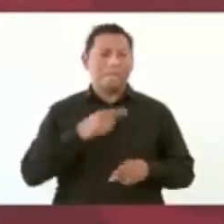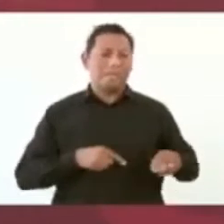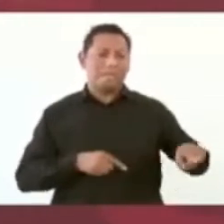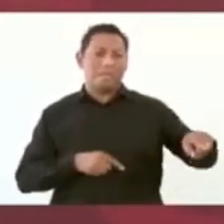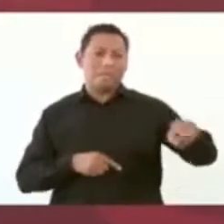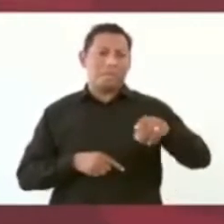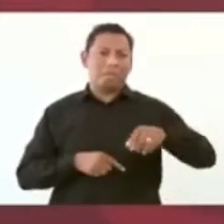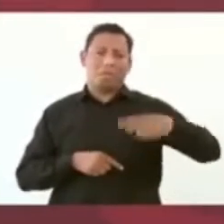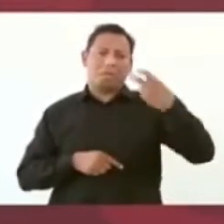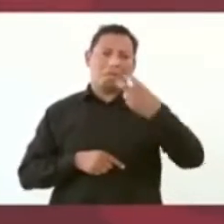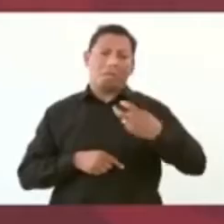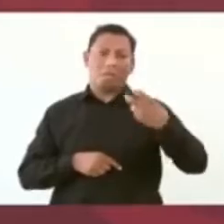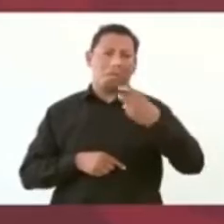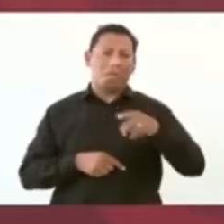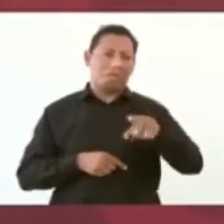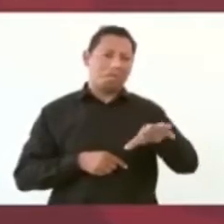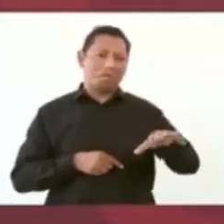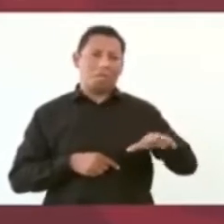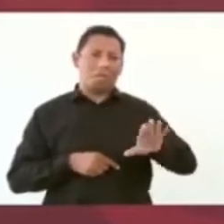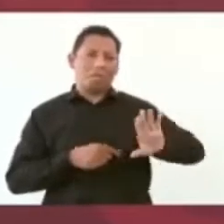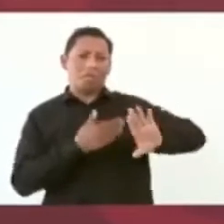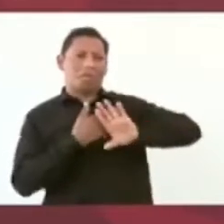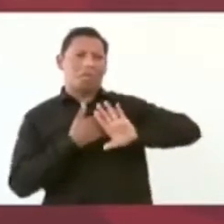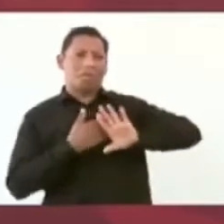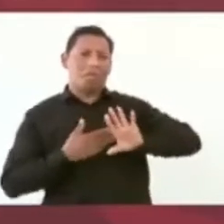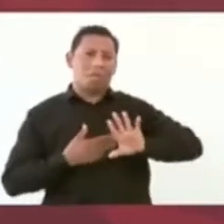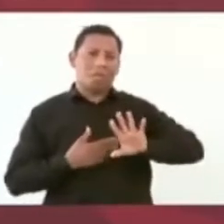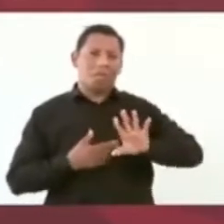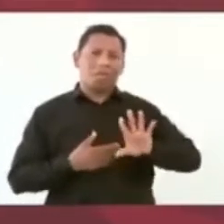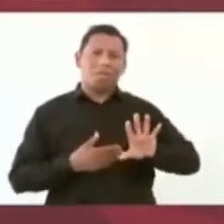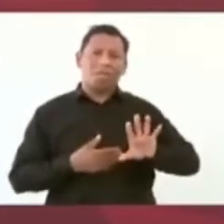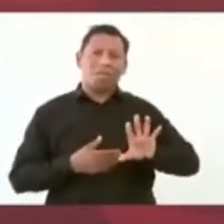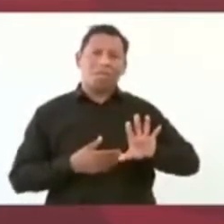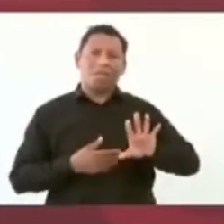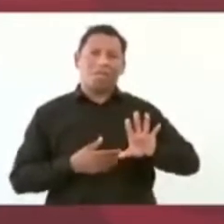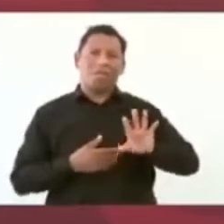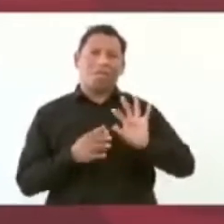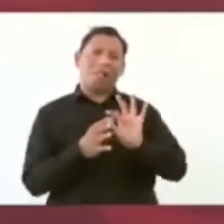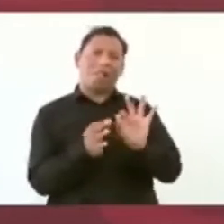no vayan a empezar ya a decir que